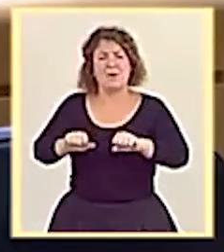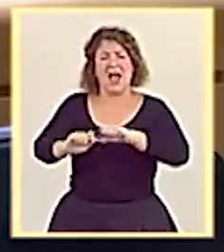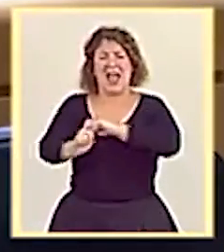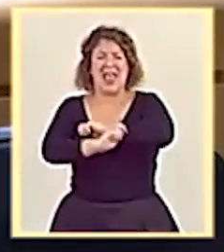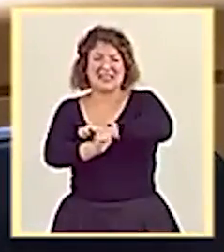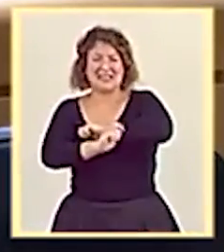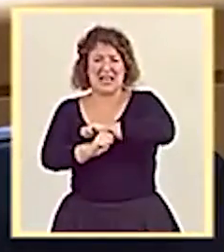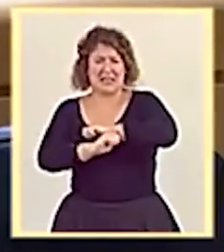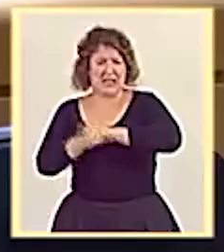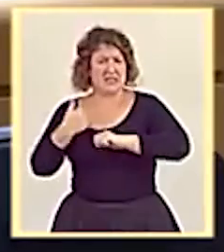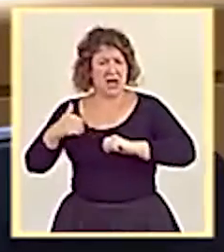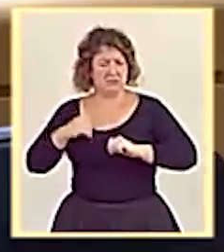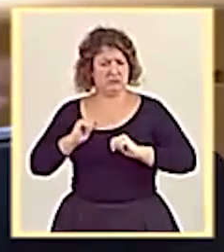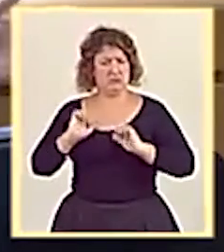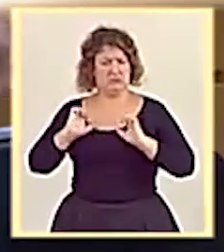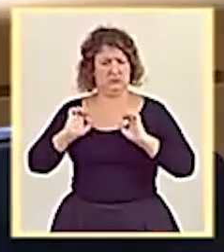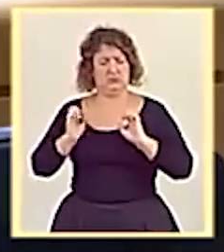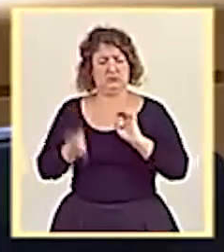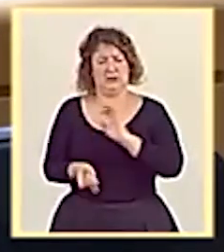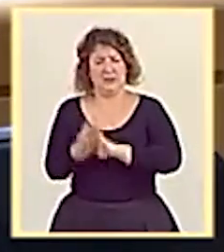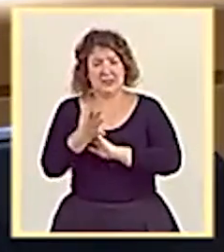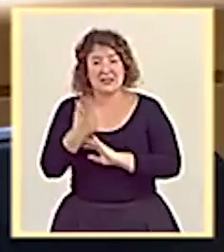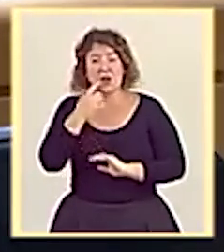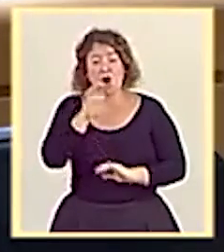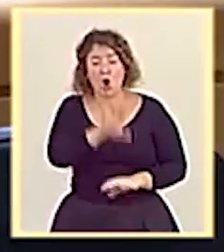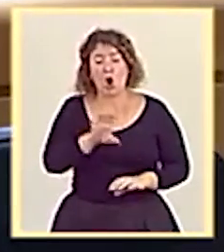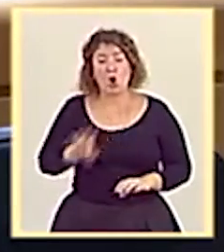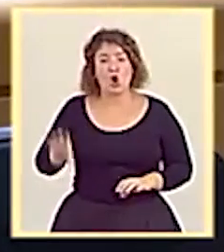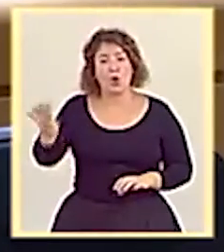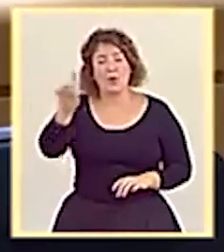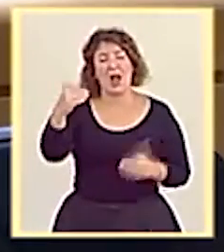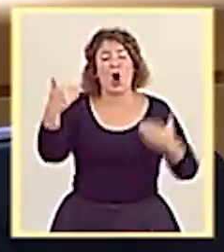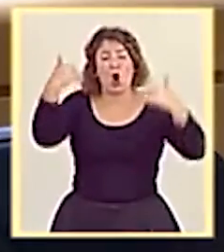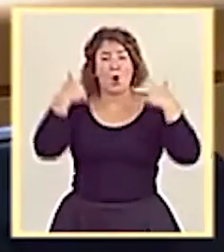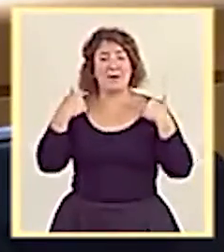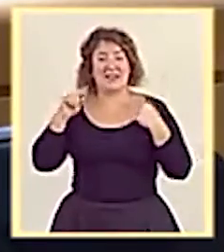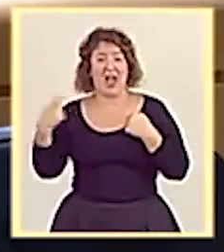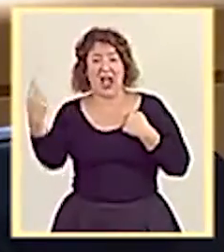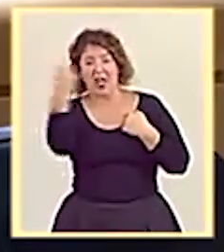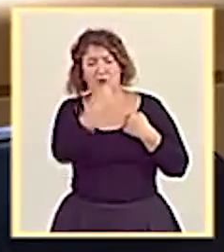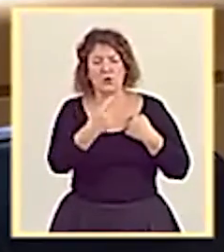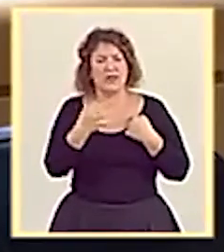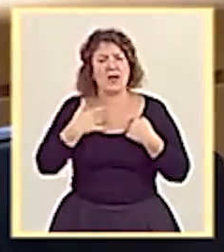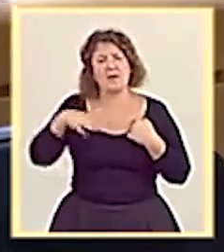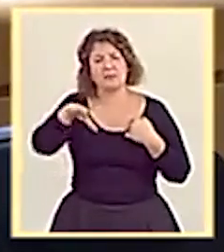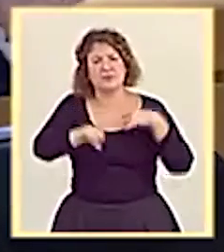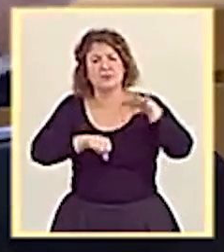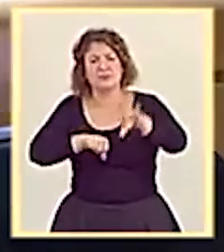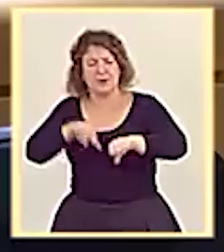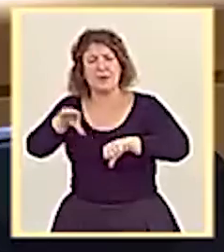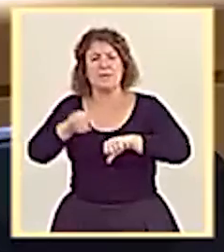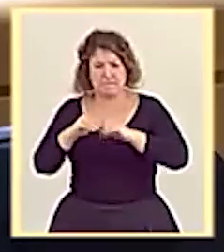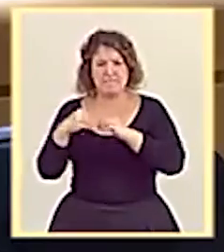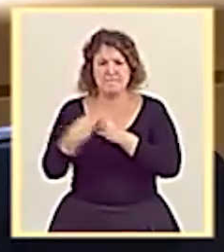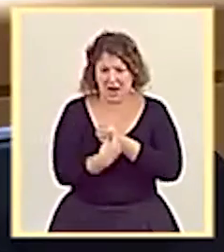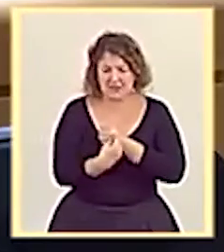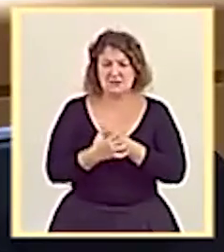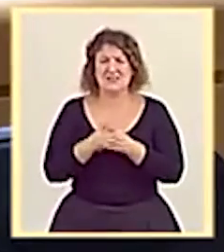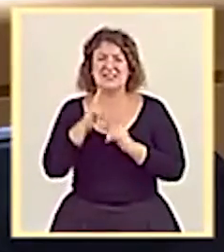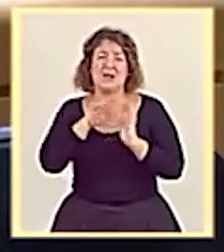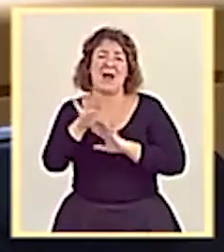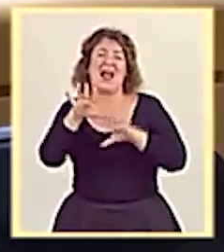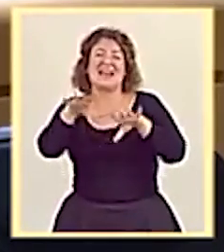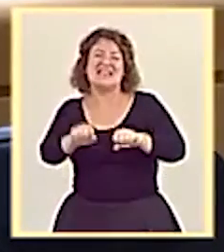También anunció que son las comunidades autónomas las que tienen en el ejercicio de sus competencias que aprovisionarse el material también con reserva estratégica